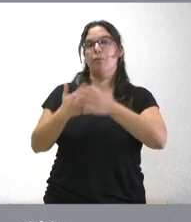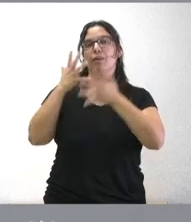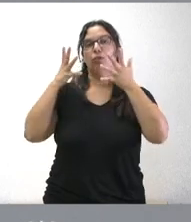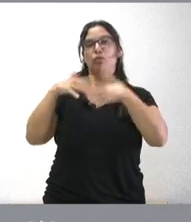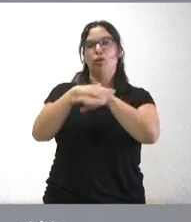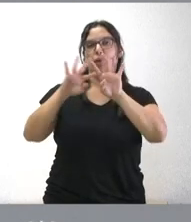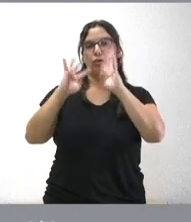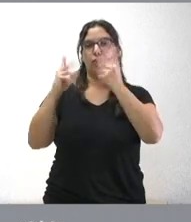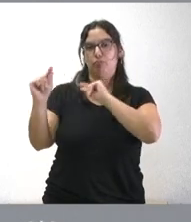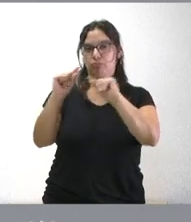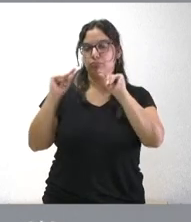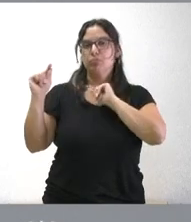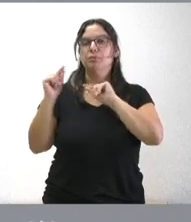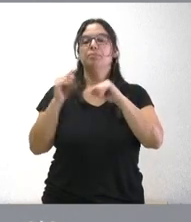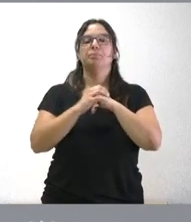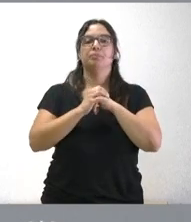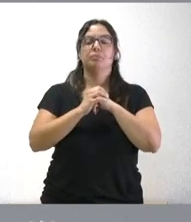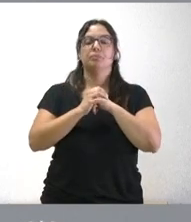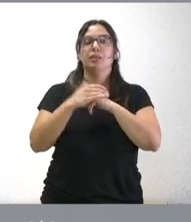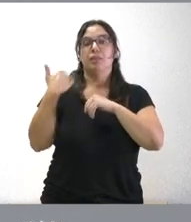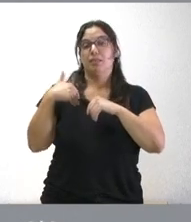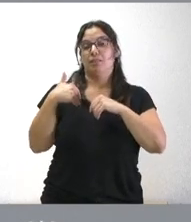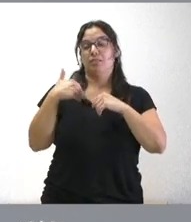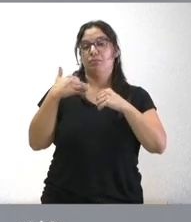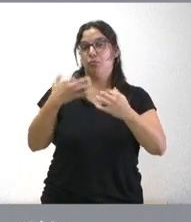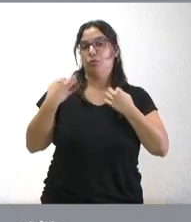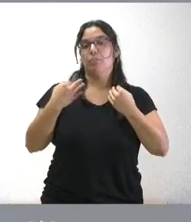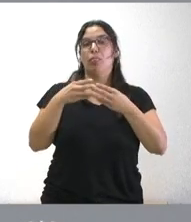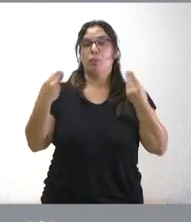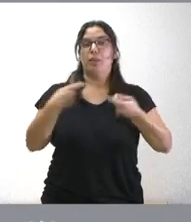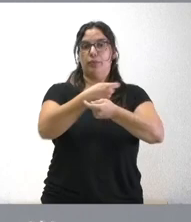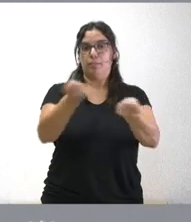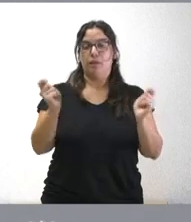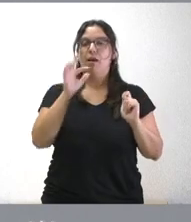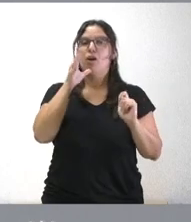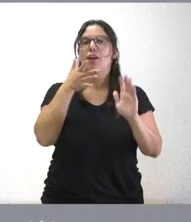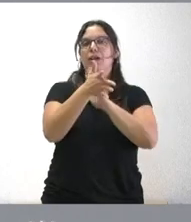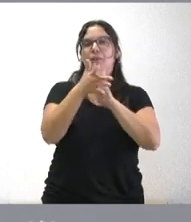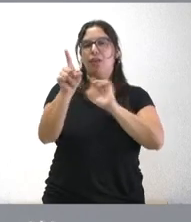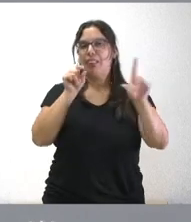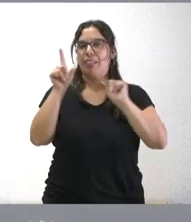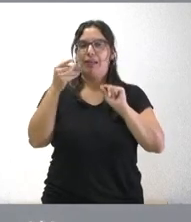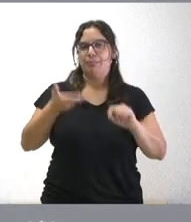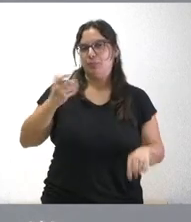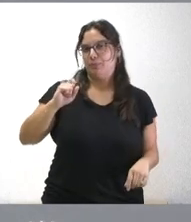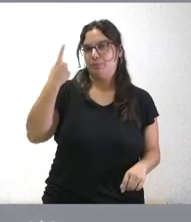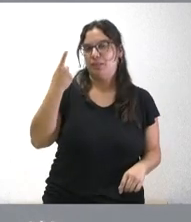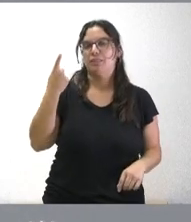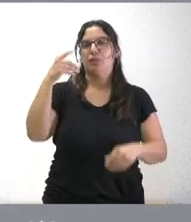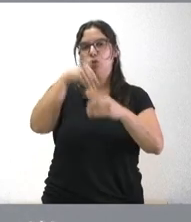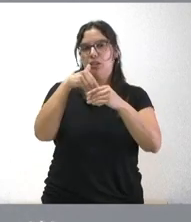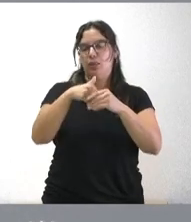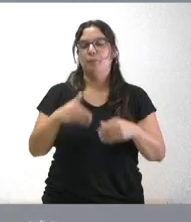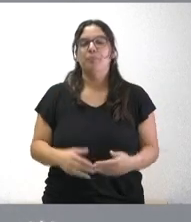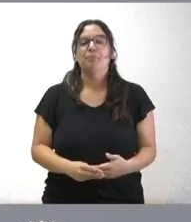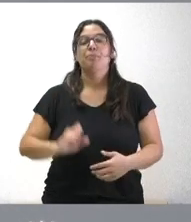de Gobierno de Castilla y León. Les ha sido entregado, como no caso, la documentación y paso a relatarles los aspectos más relevantes del contenido de los mismos.